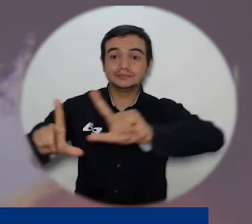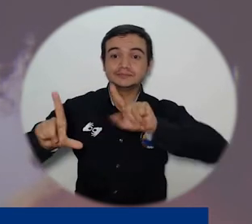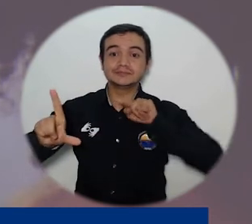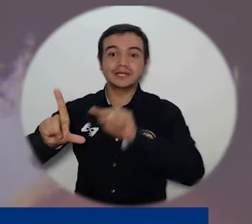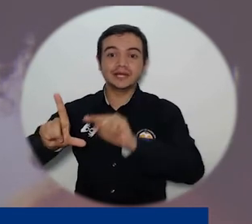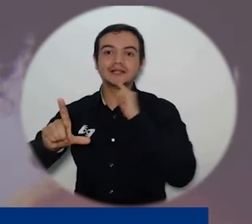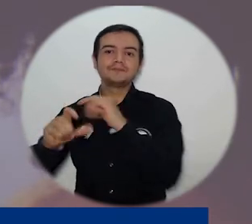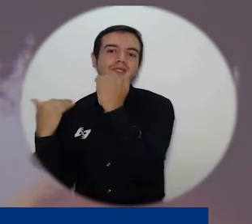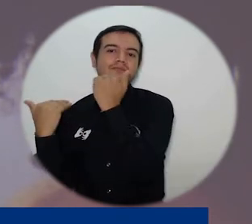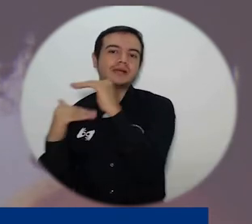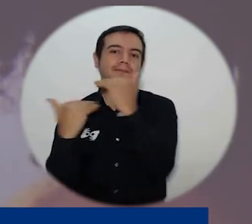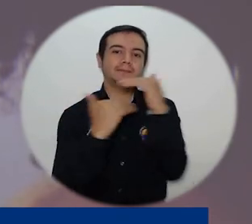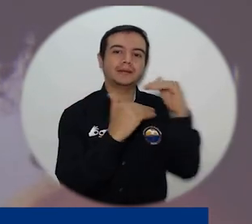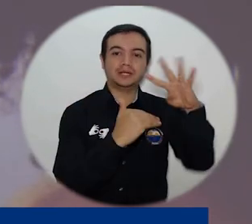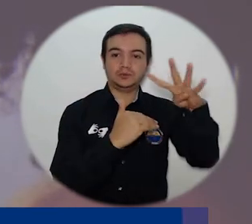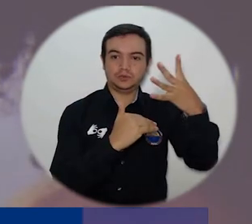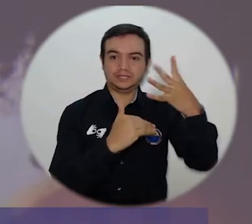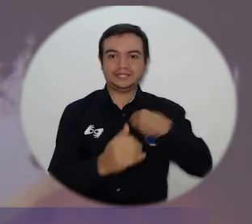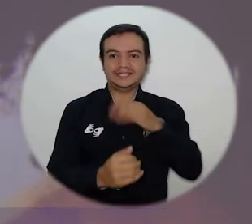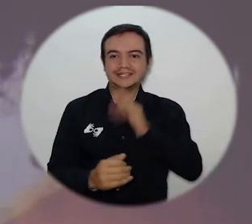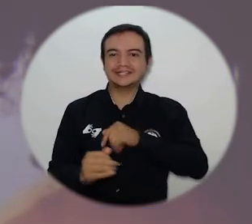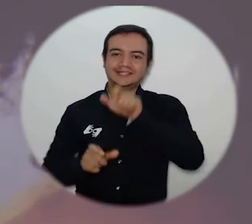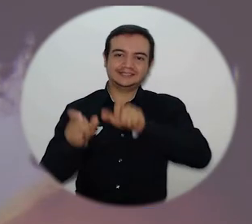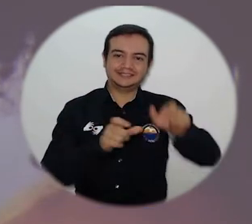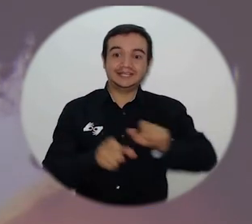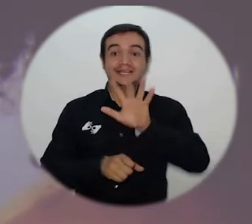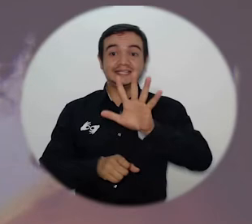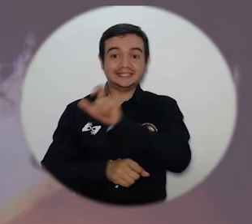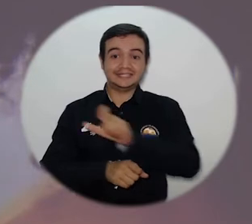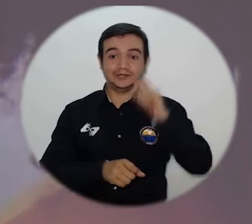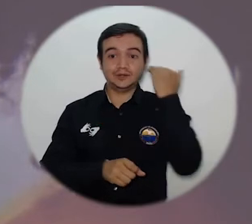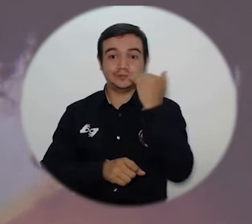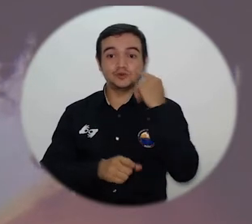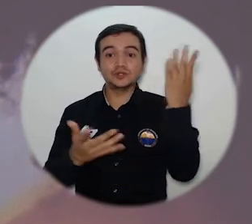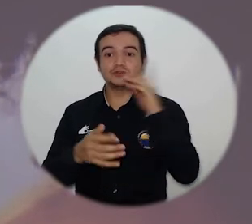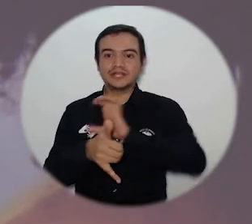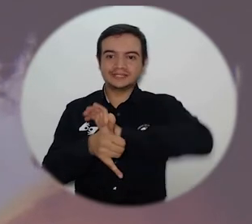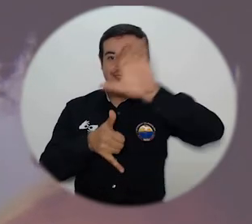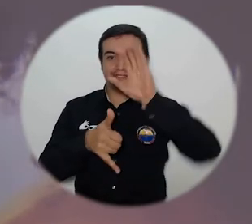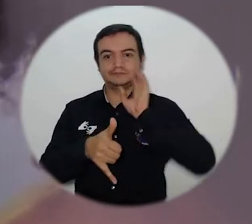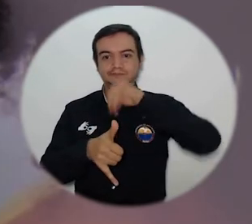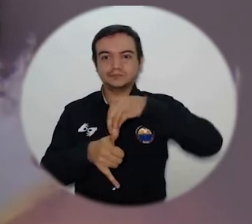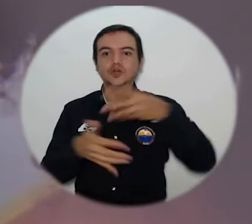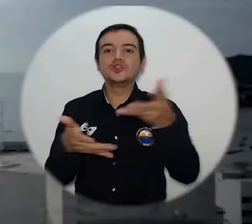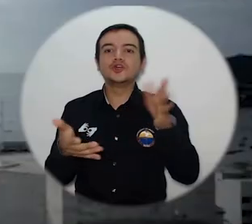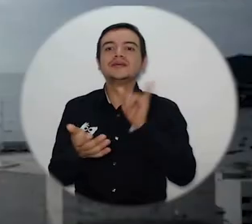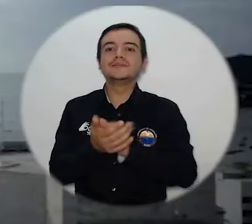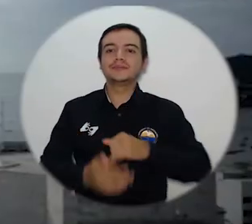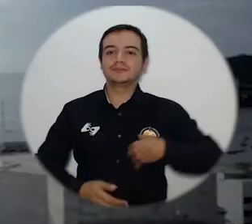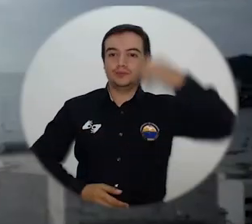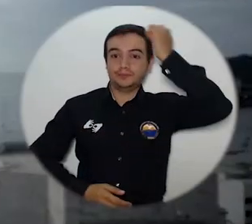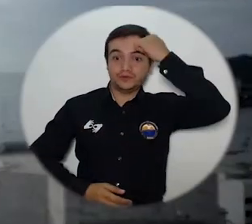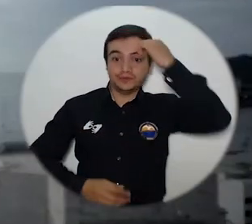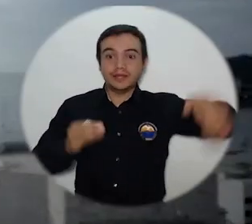realizadoras del caribe colombiano específicamente egresadas y docentes de la universidad del magdalena son las protagonistas allí